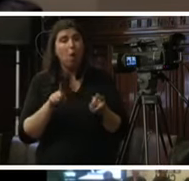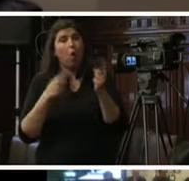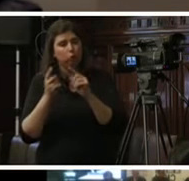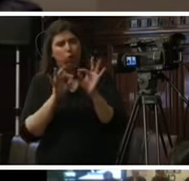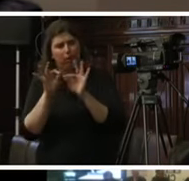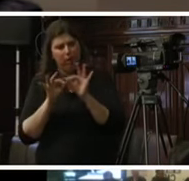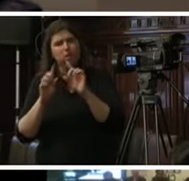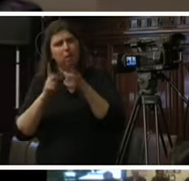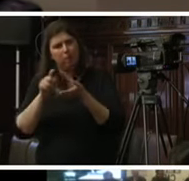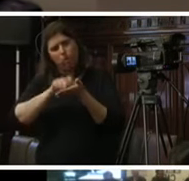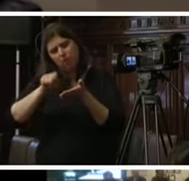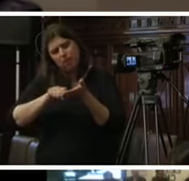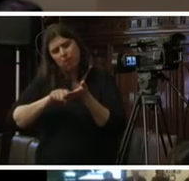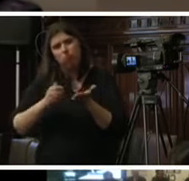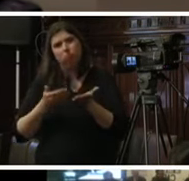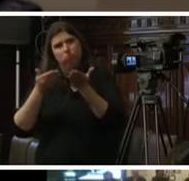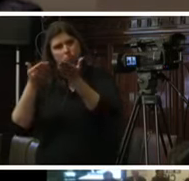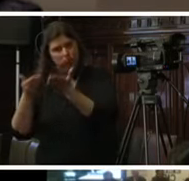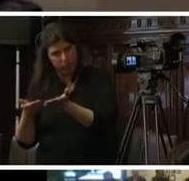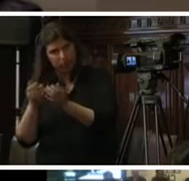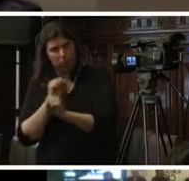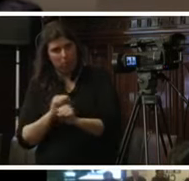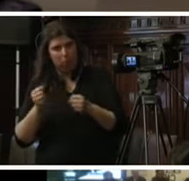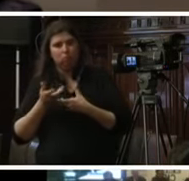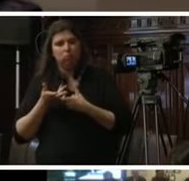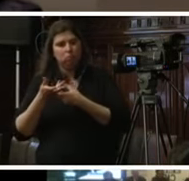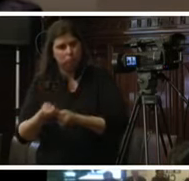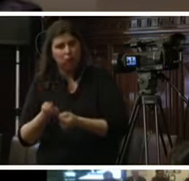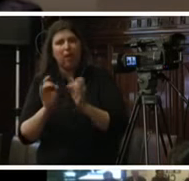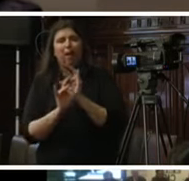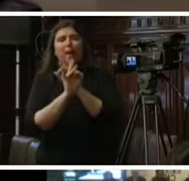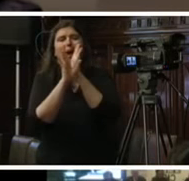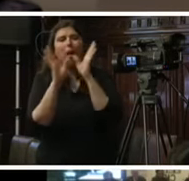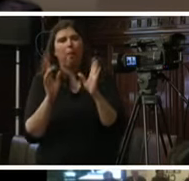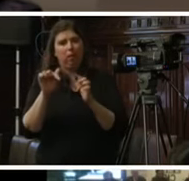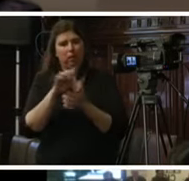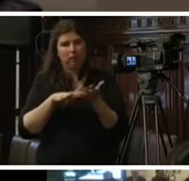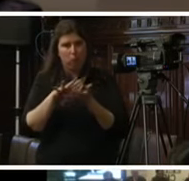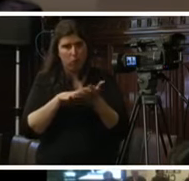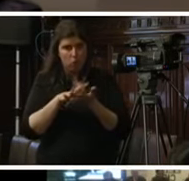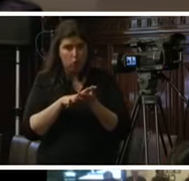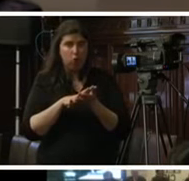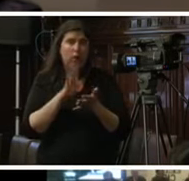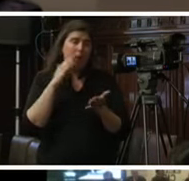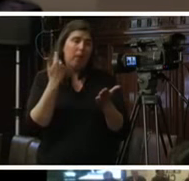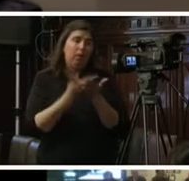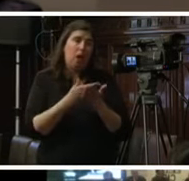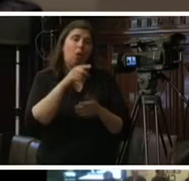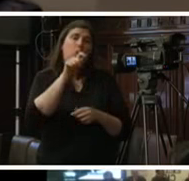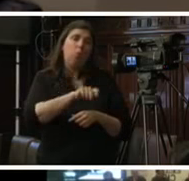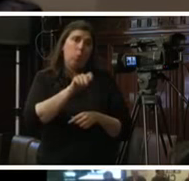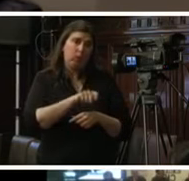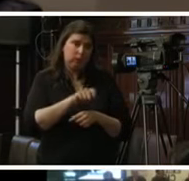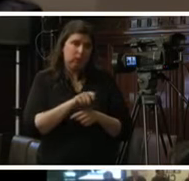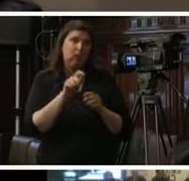ponerlos por escrito para contribuir al esclarecimiento de la situación que han traído los señores magistrados del tribunal constitucional